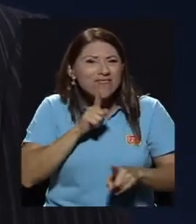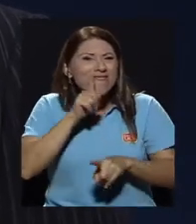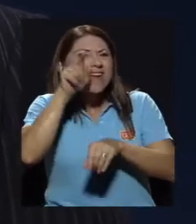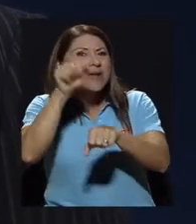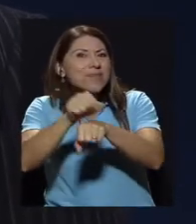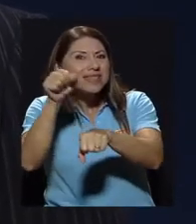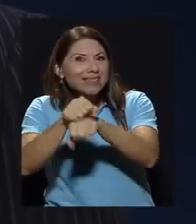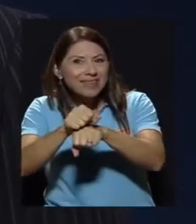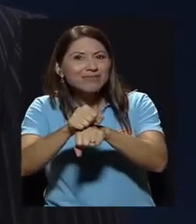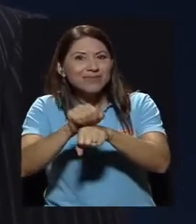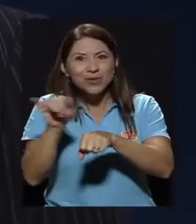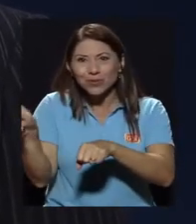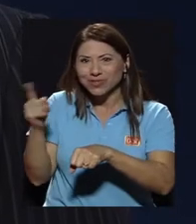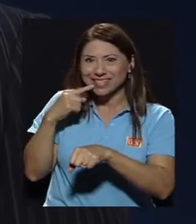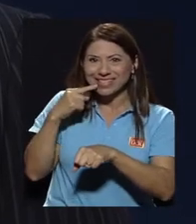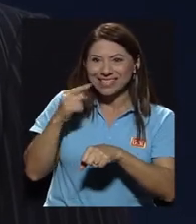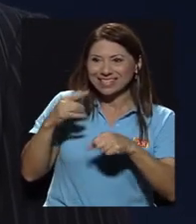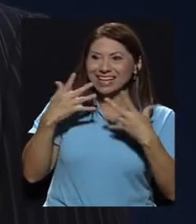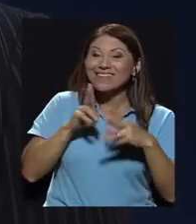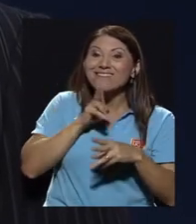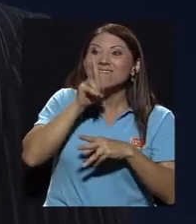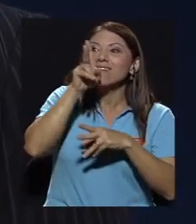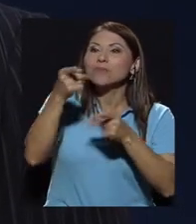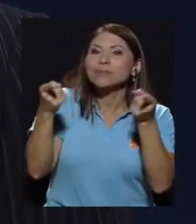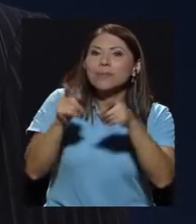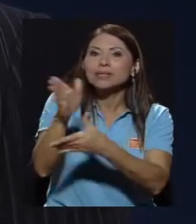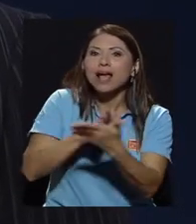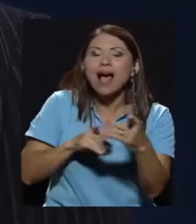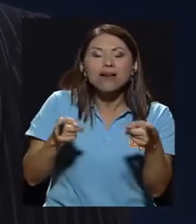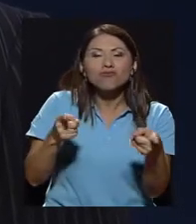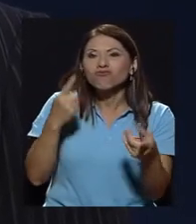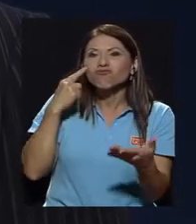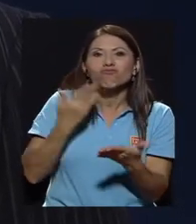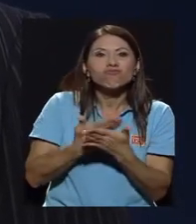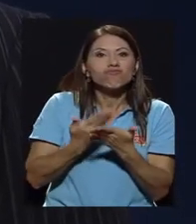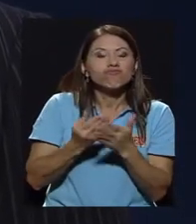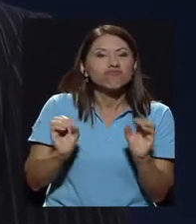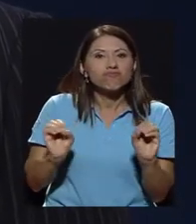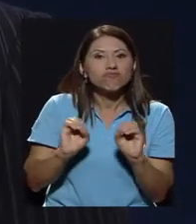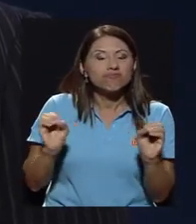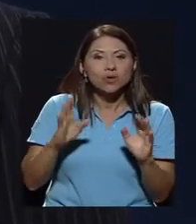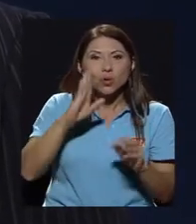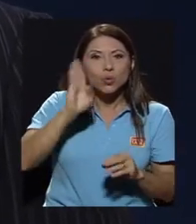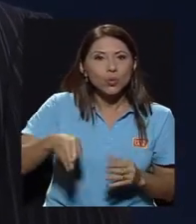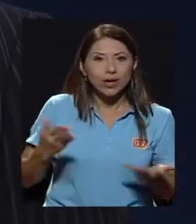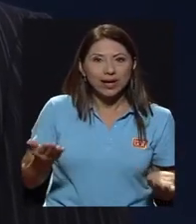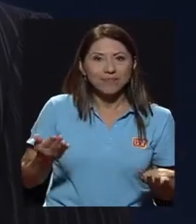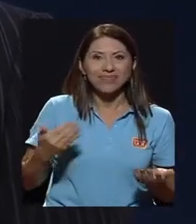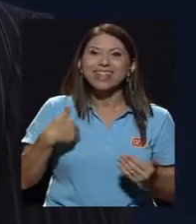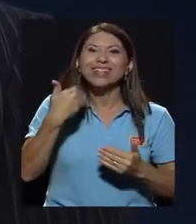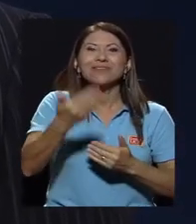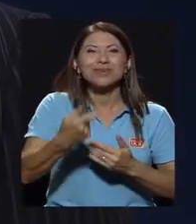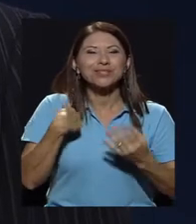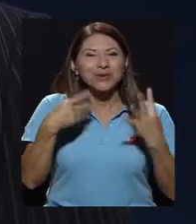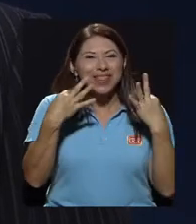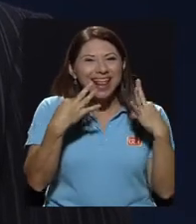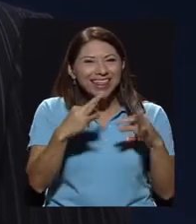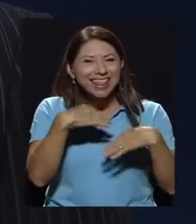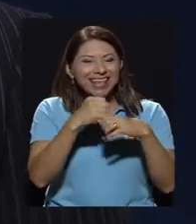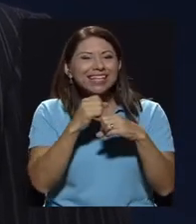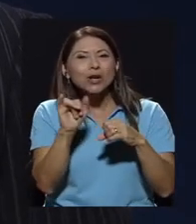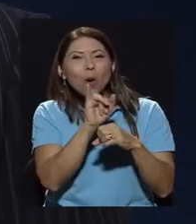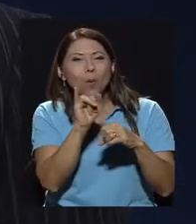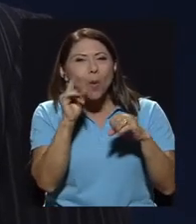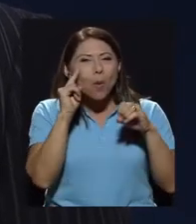transición hacia lo físico que usted me comenta nunca fue evidente. Inclusive, yo luego traté de hacer como un pequeño Google